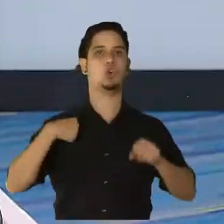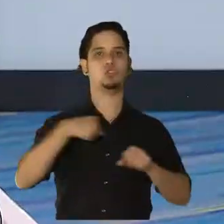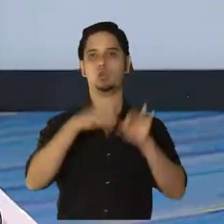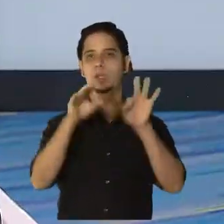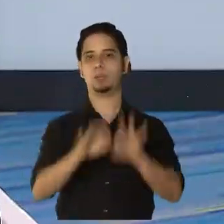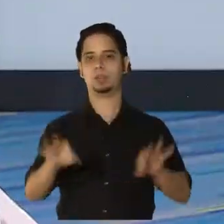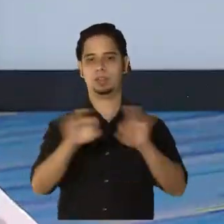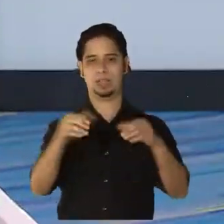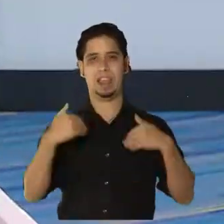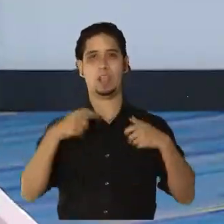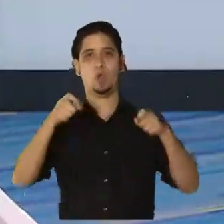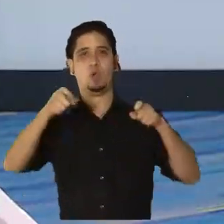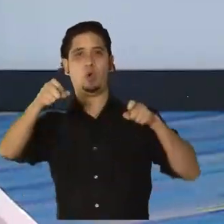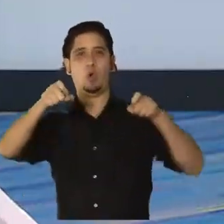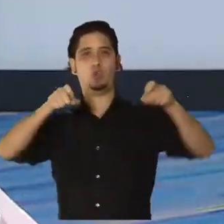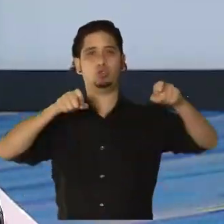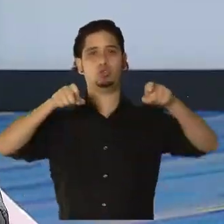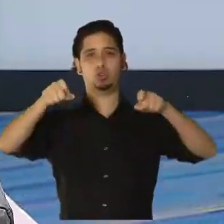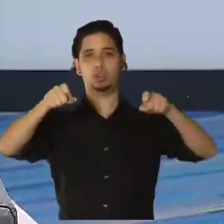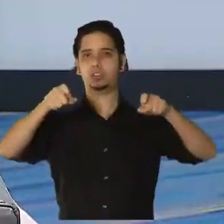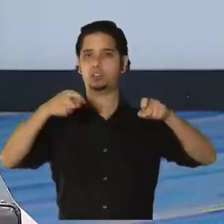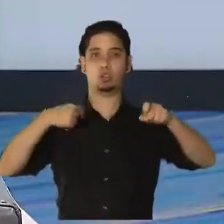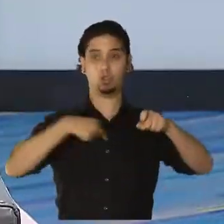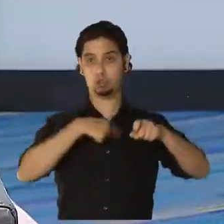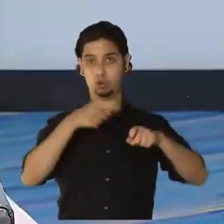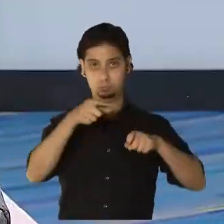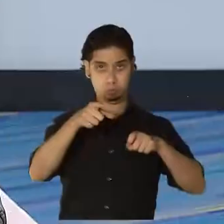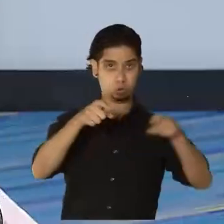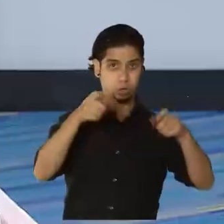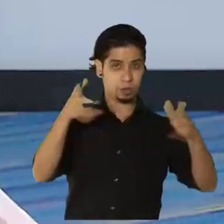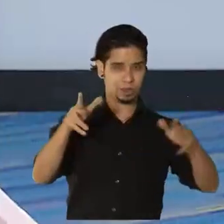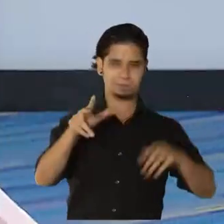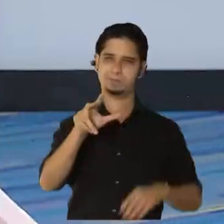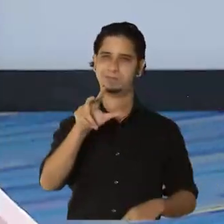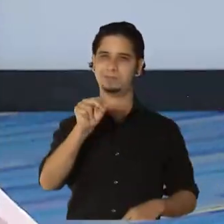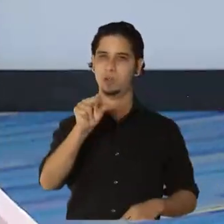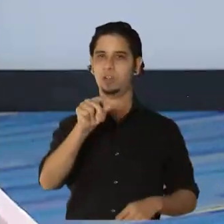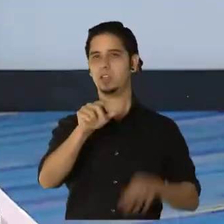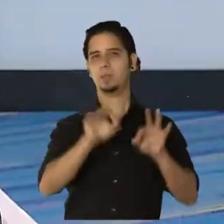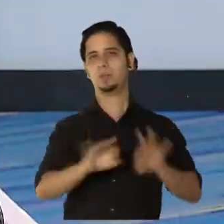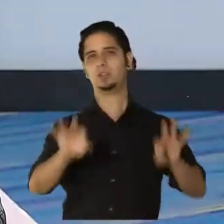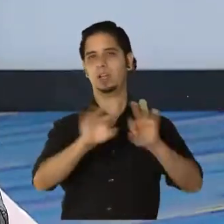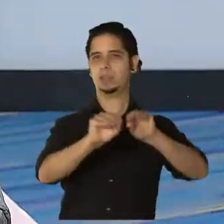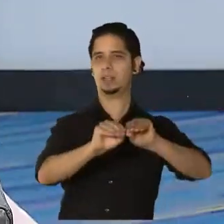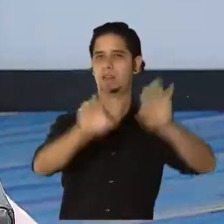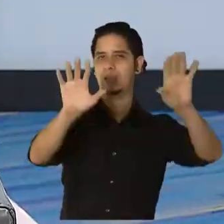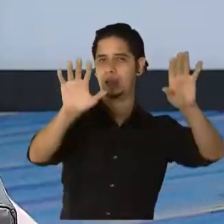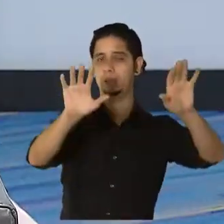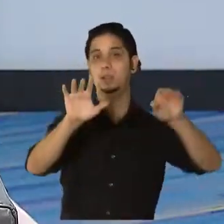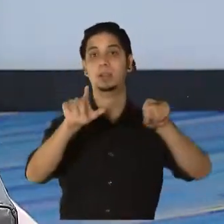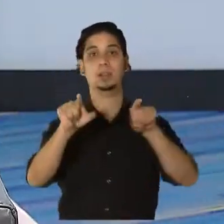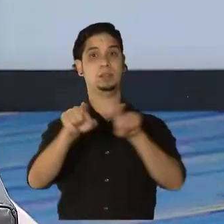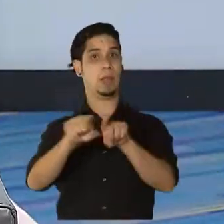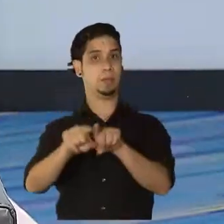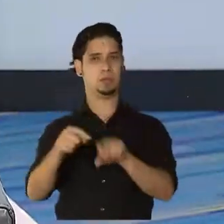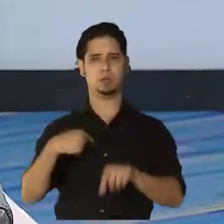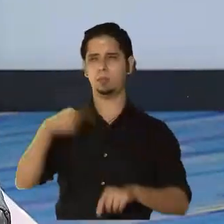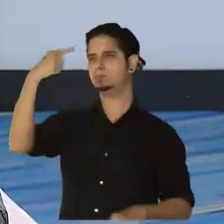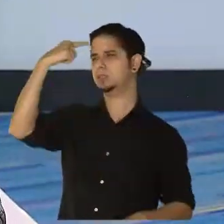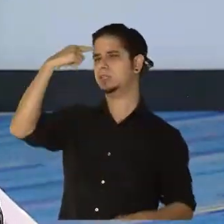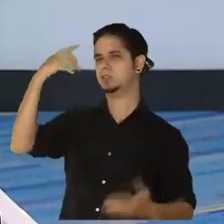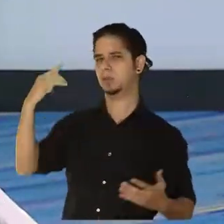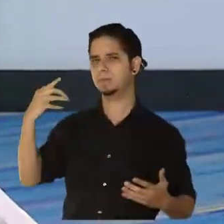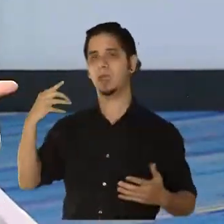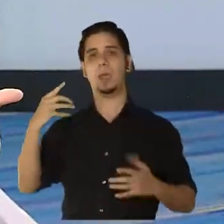estamos en esa posición, así que eso debe quedar claro. Pero sí pienso que tal vez lo que deba pasar en los